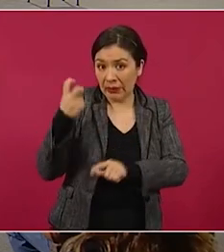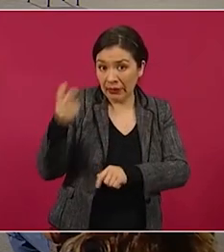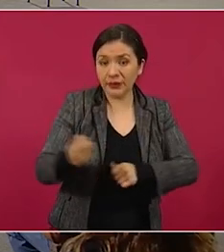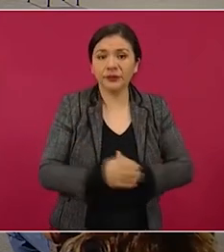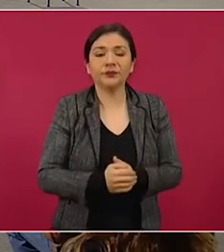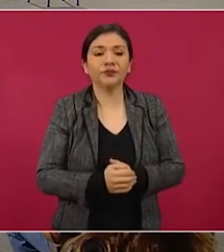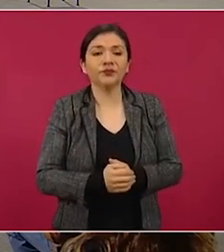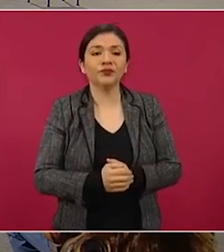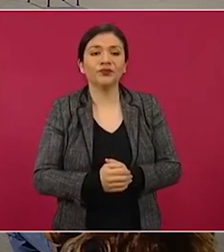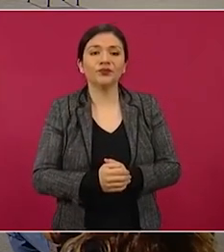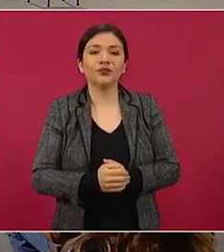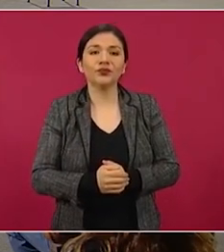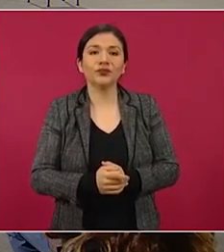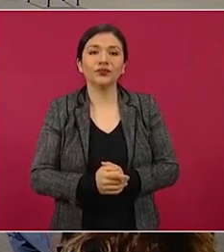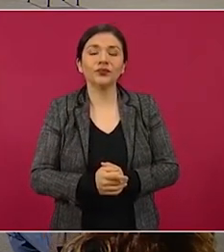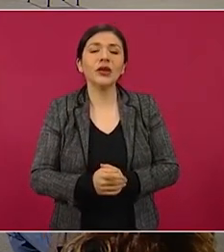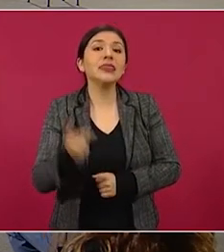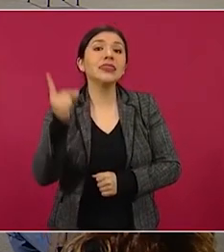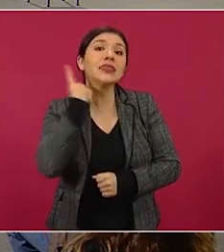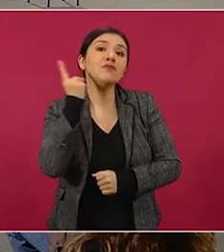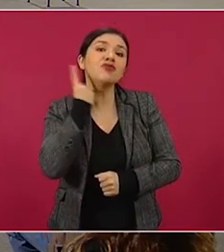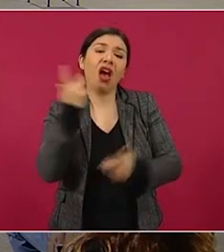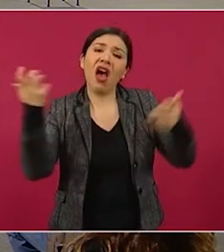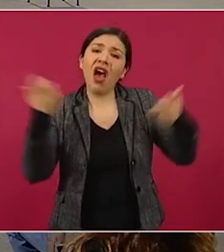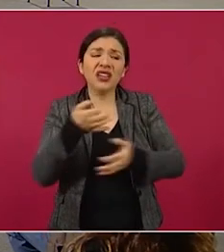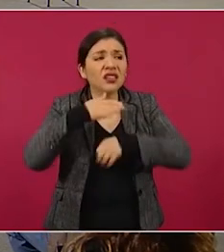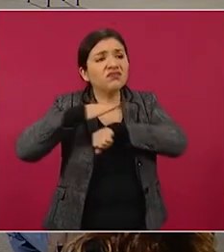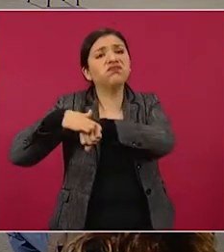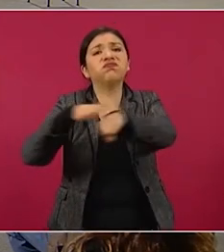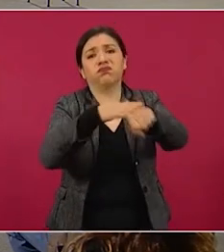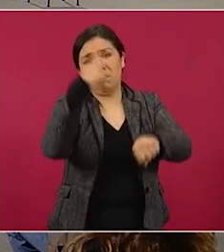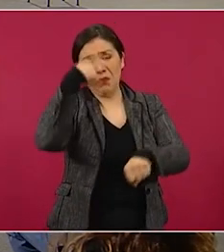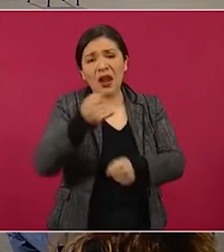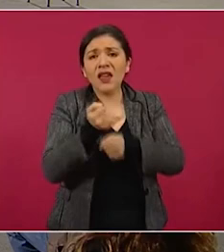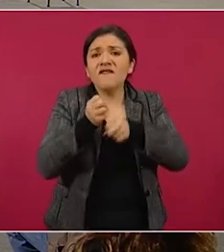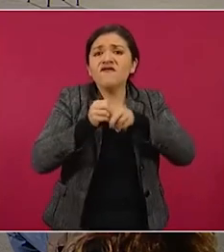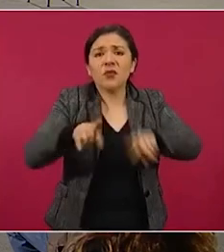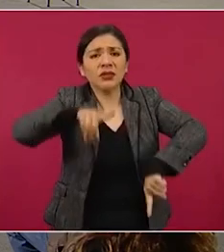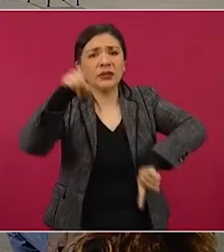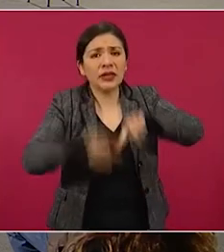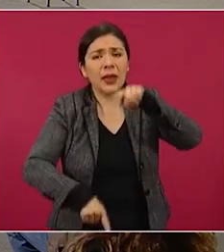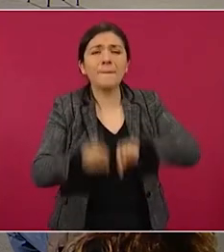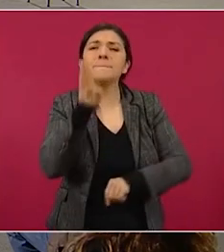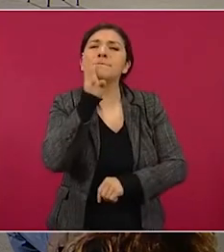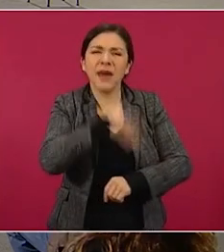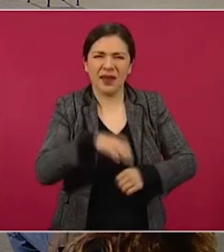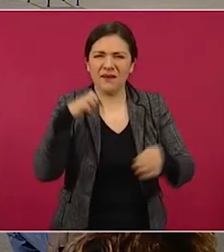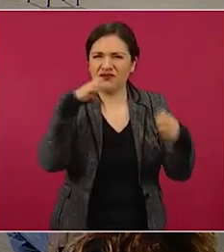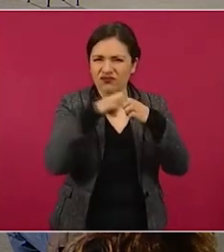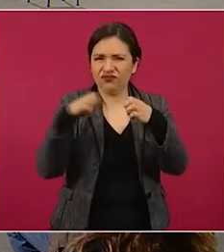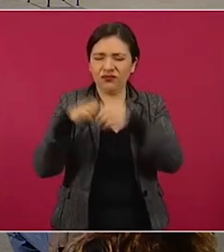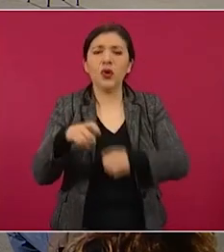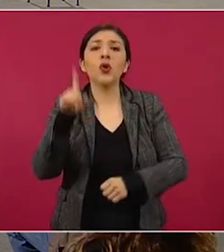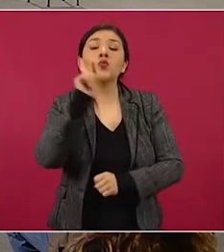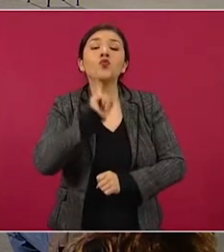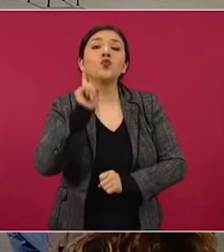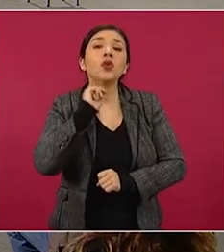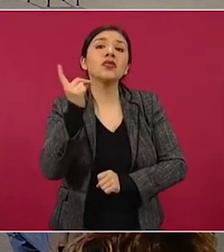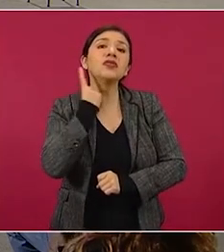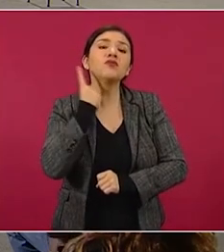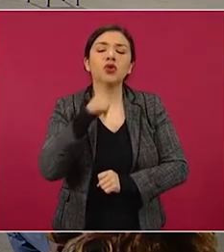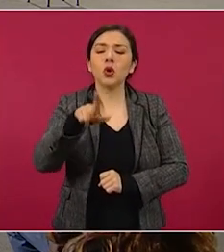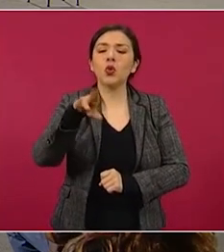Diputada lanza campaña de desinformación. La diputada de la oposición en la Ciudad de México, Luisa Gutiérrez Ureña,